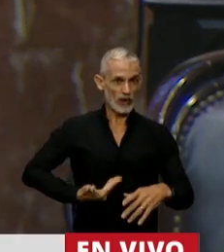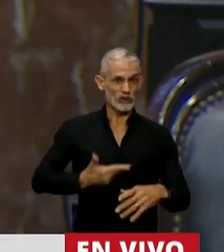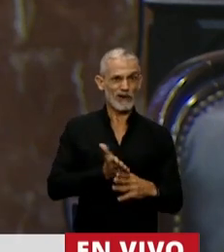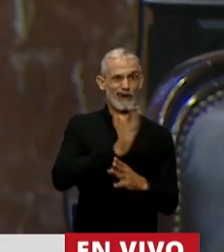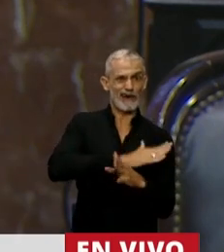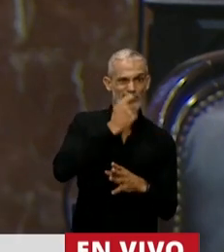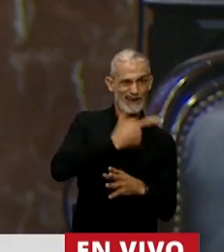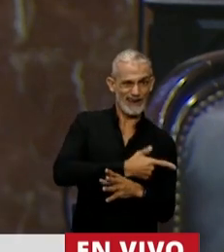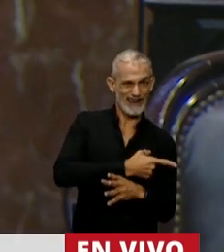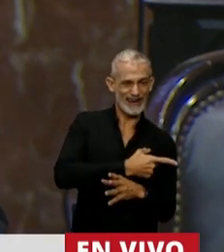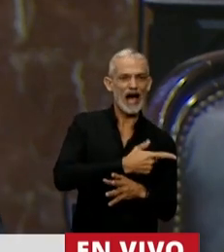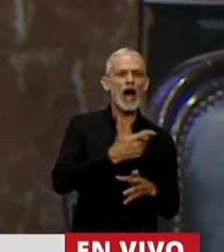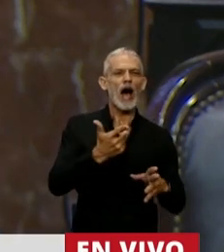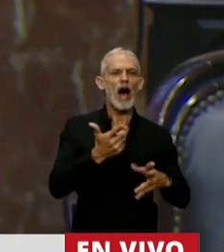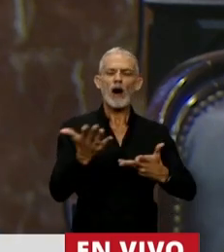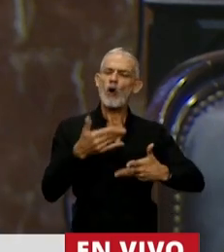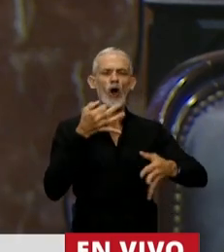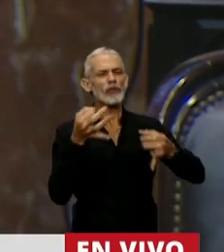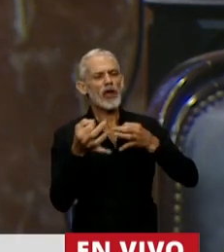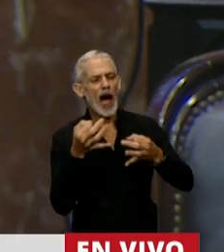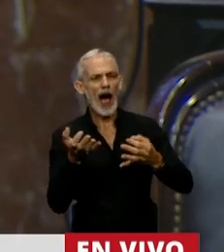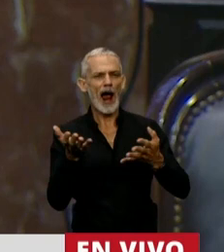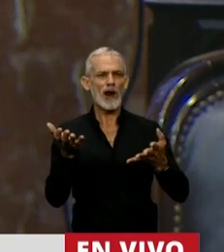anterior, era por diálogo,